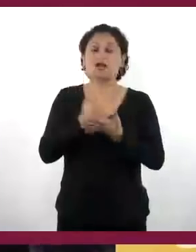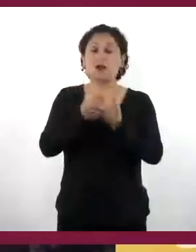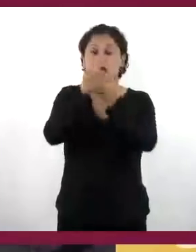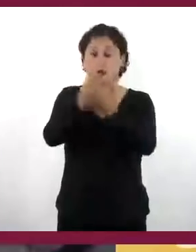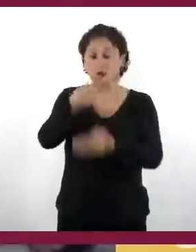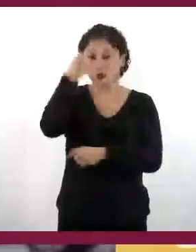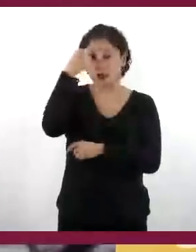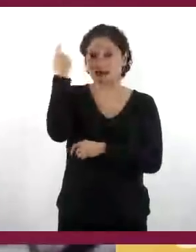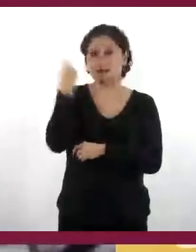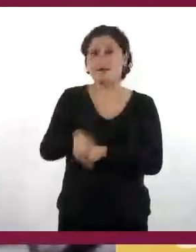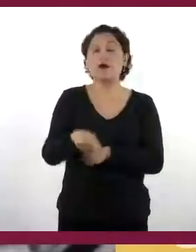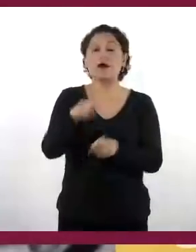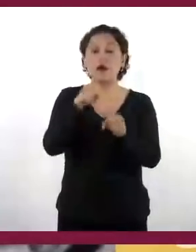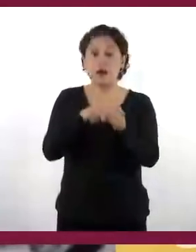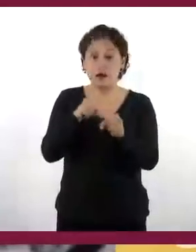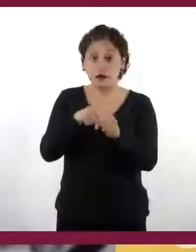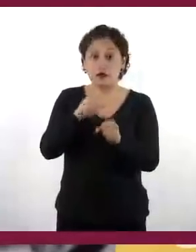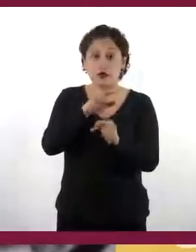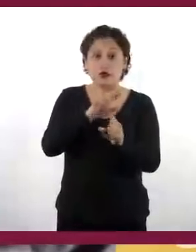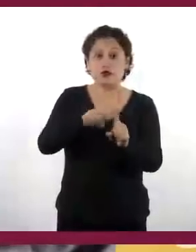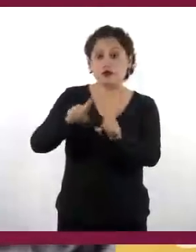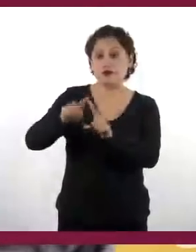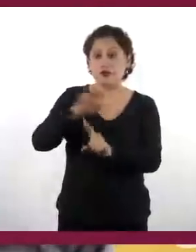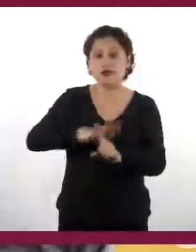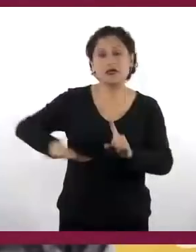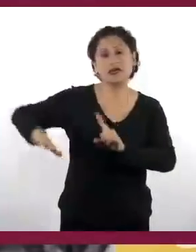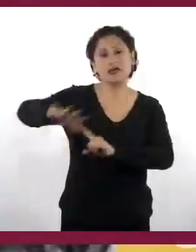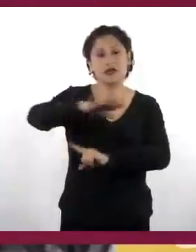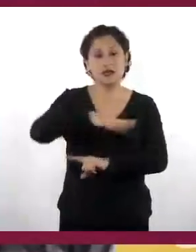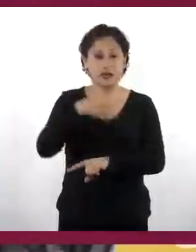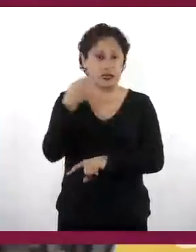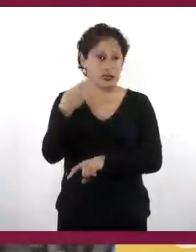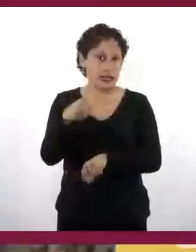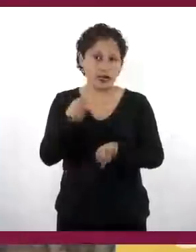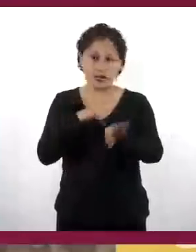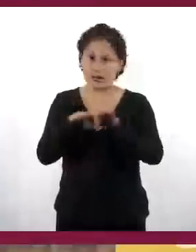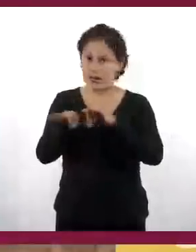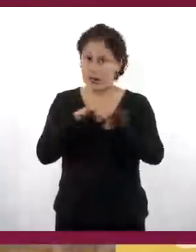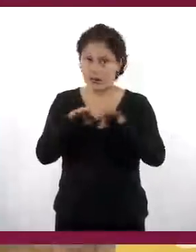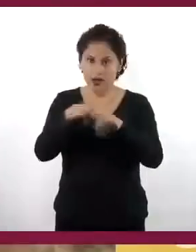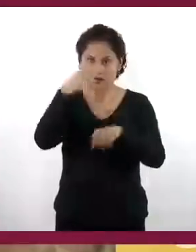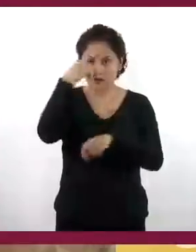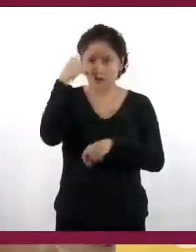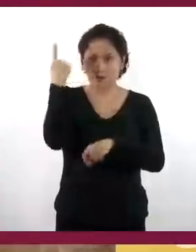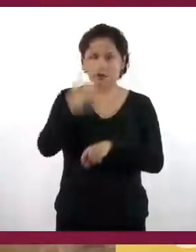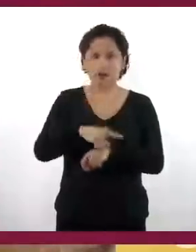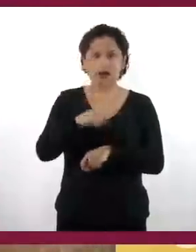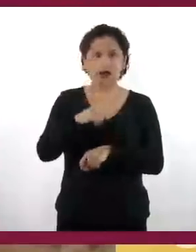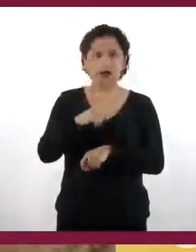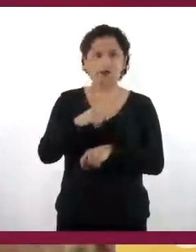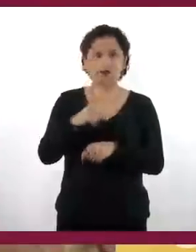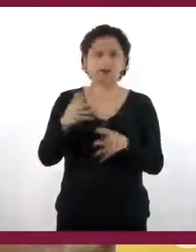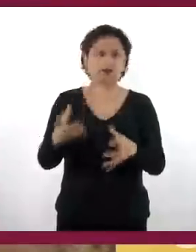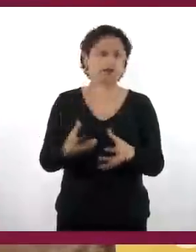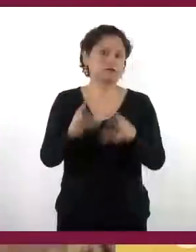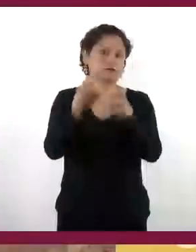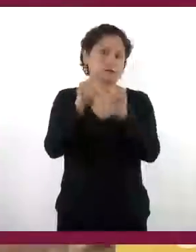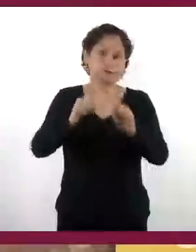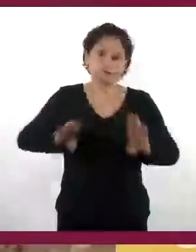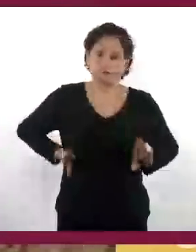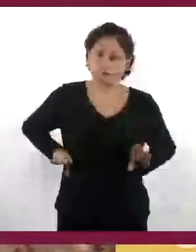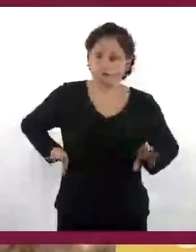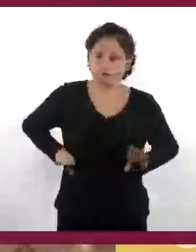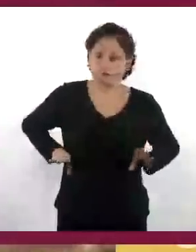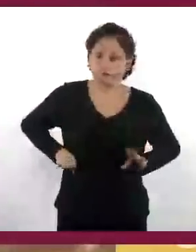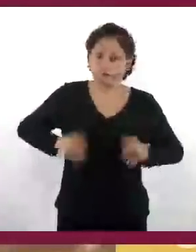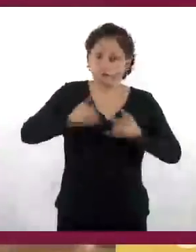al poblamiento del norte y estas unidades productivas que pervivirán como parte de la característica de la